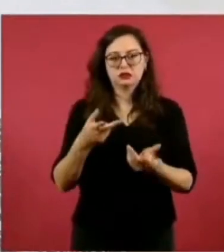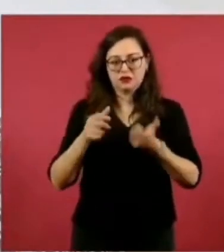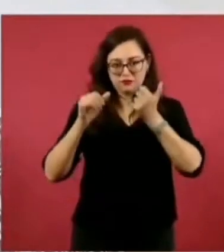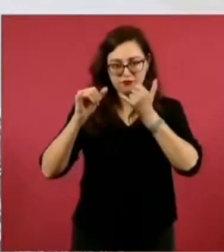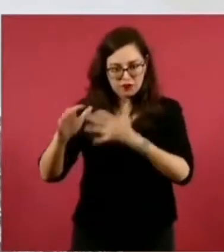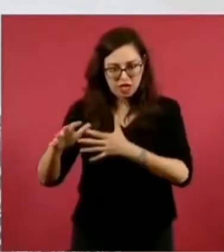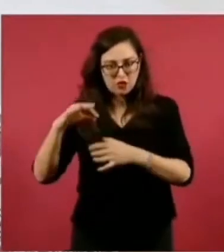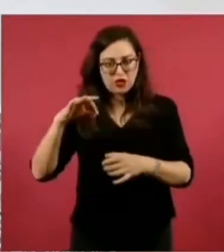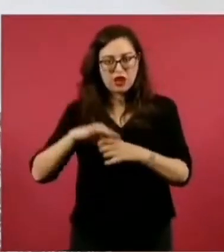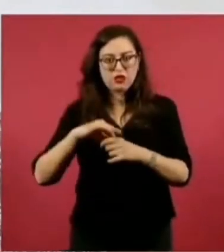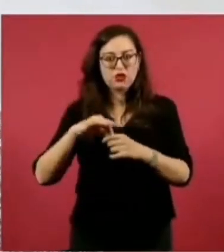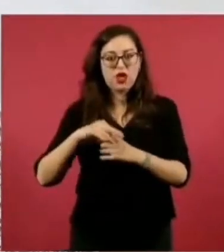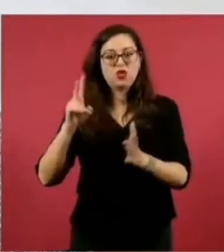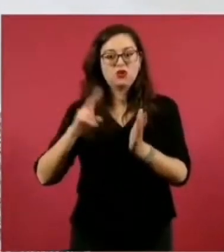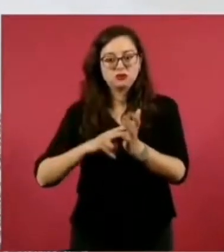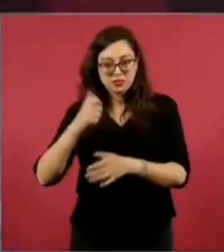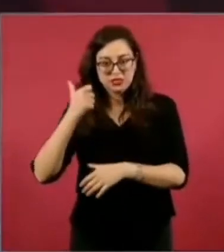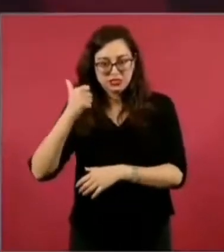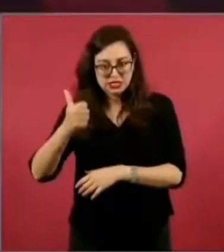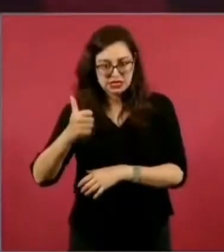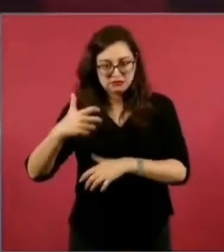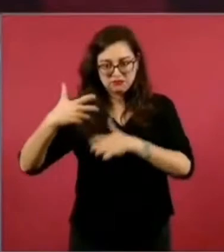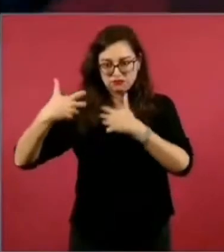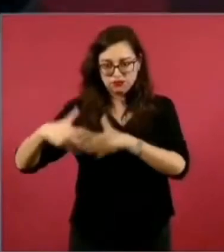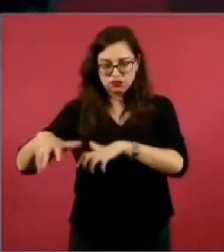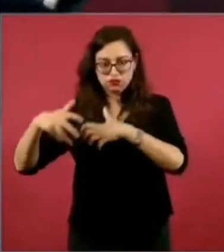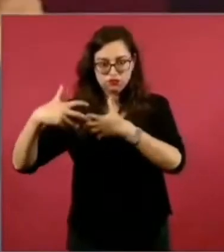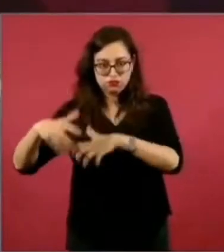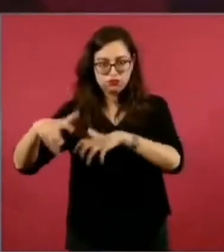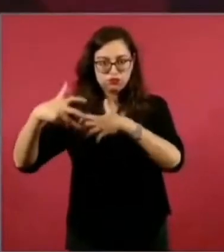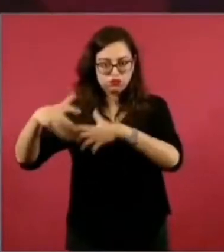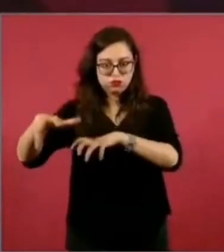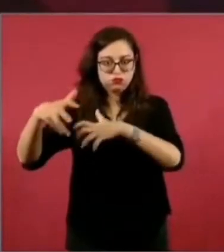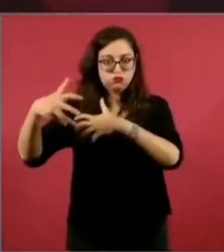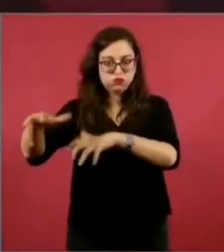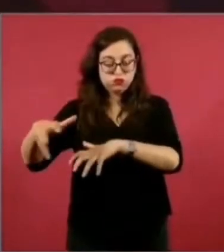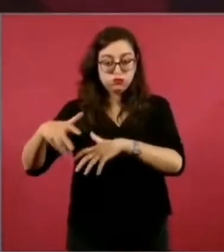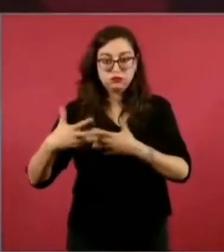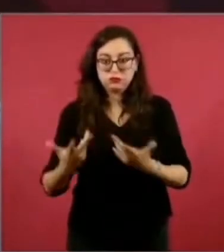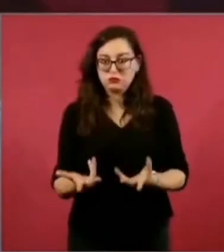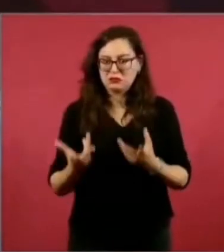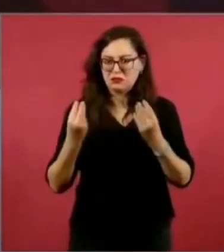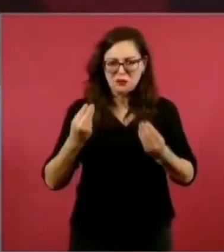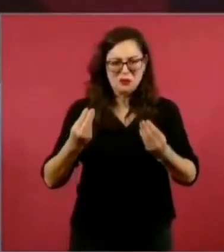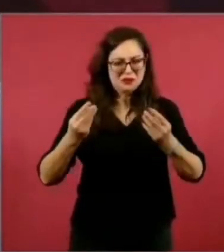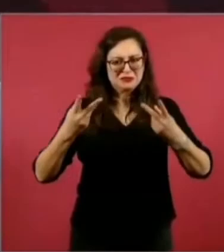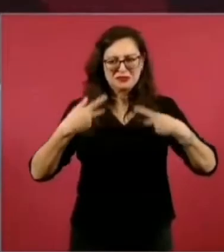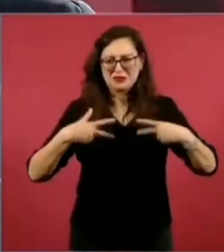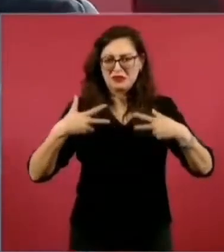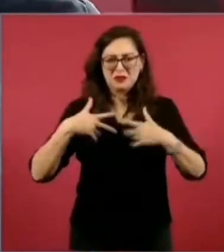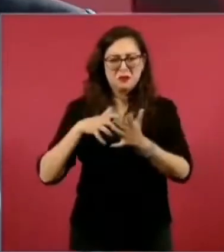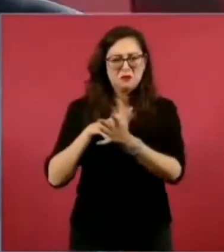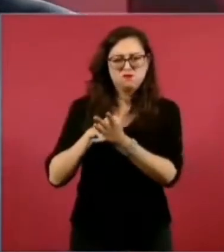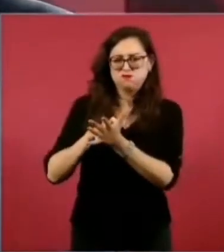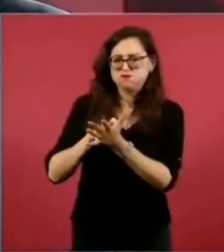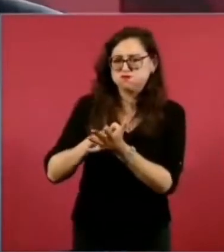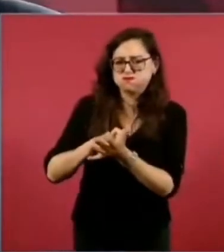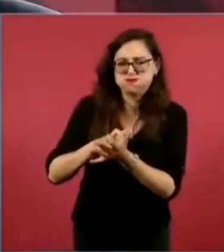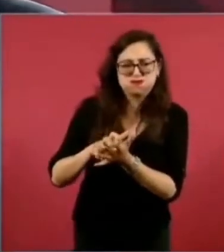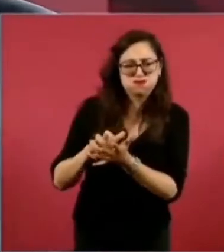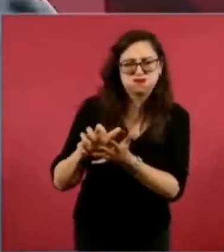decía que llegaban millones con nosotros y una vez